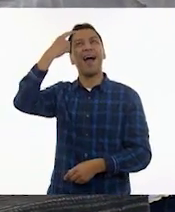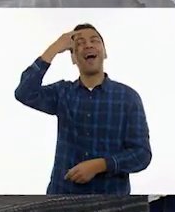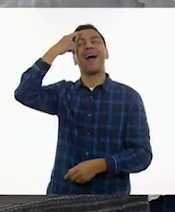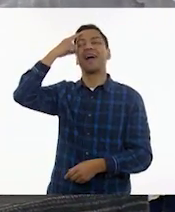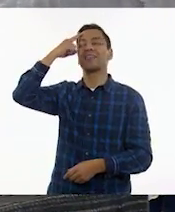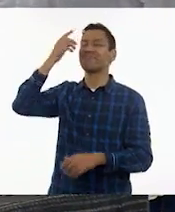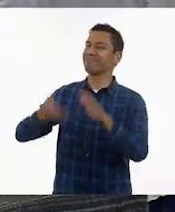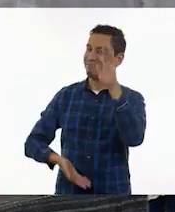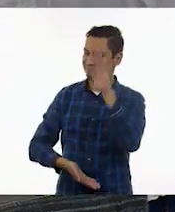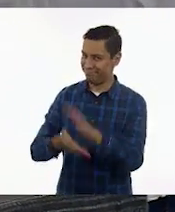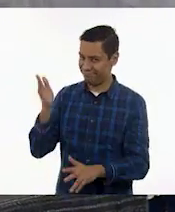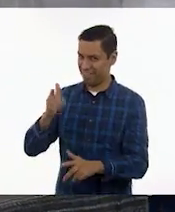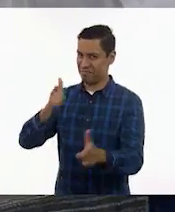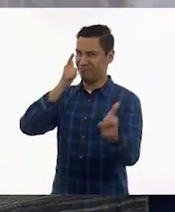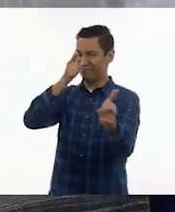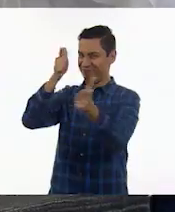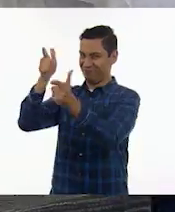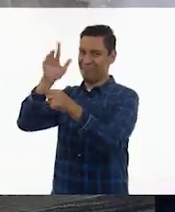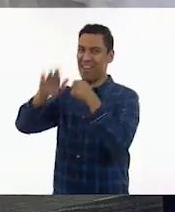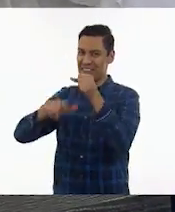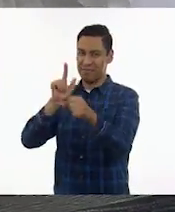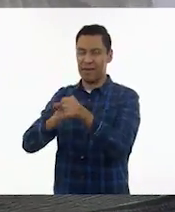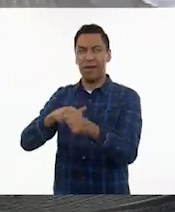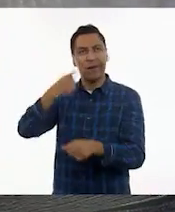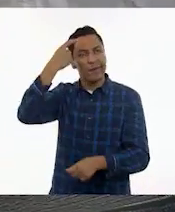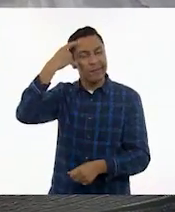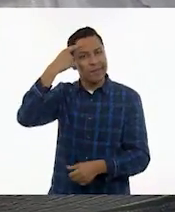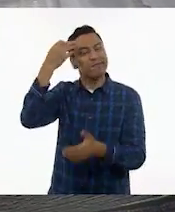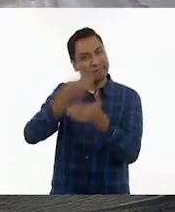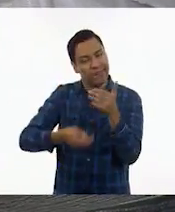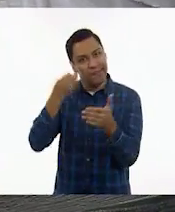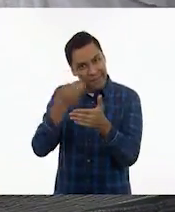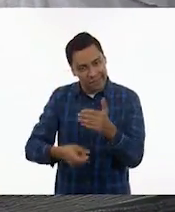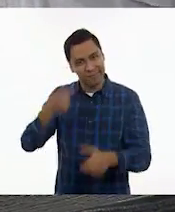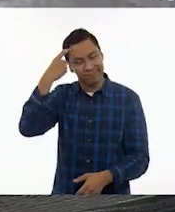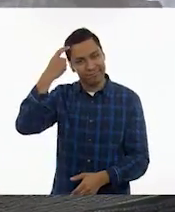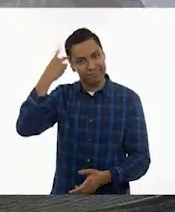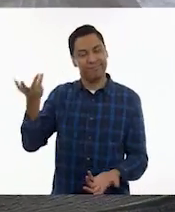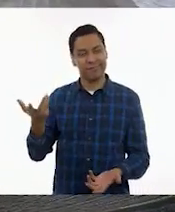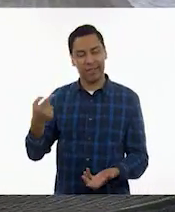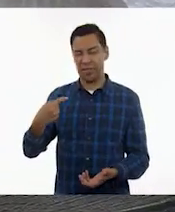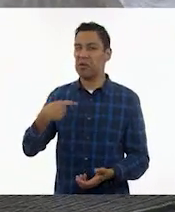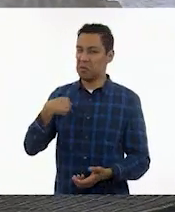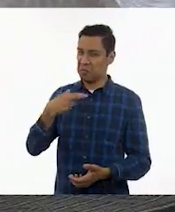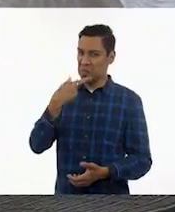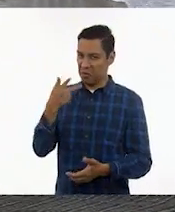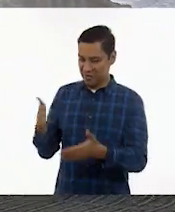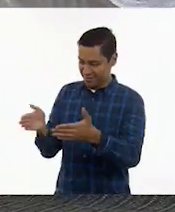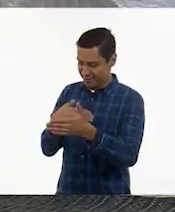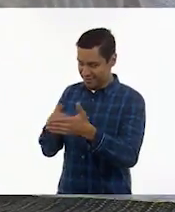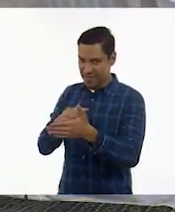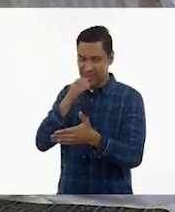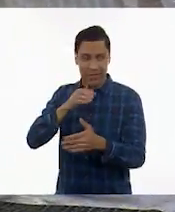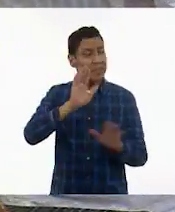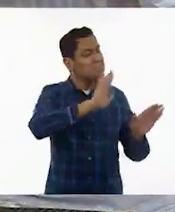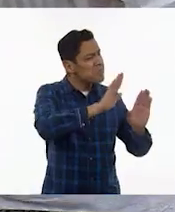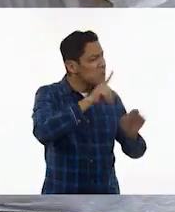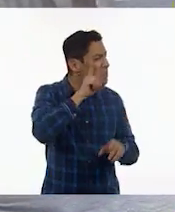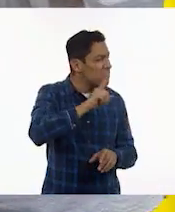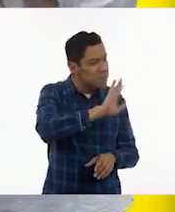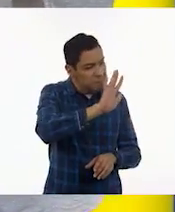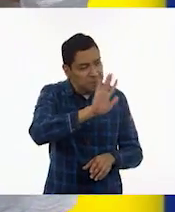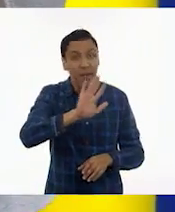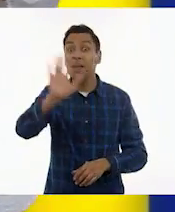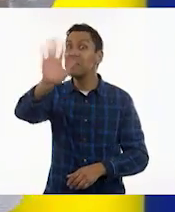fueron de cacería. Ay, pero qué memoria esta. Ay, me voy a preparar la cena. Hasta luego, muchachas. Hasta luego,